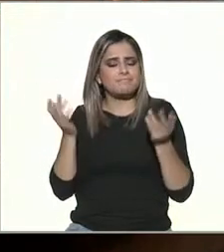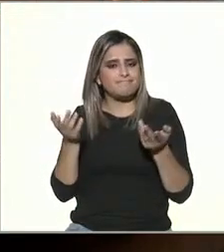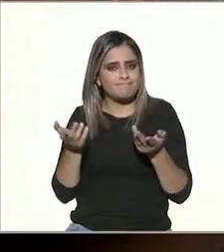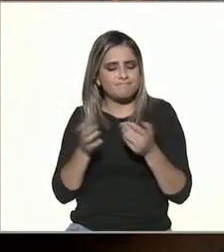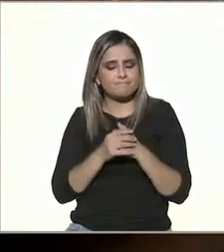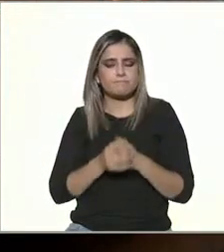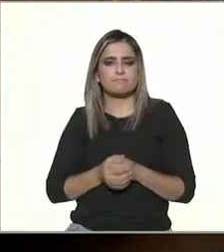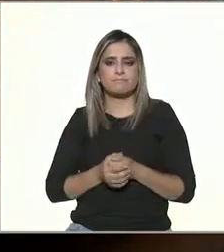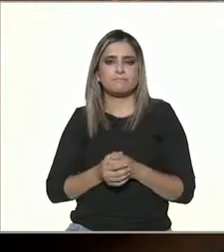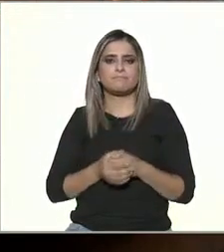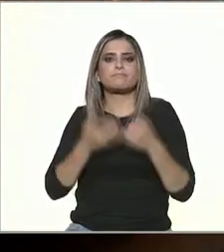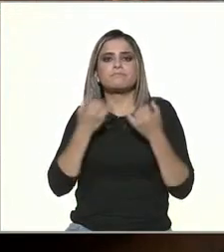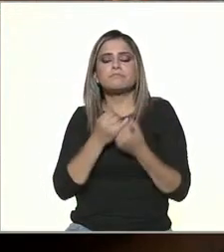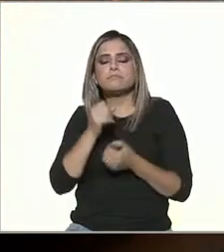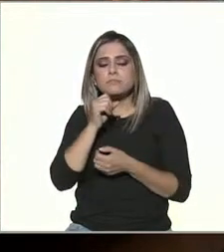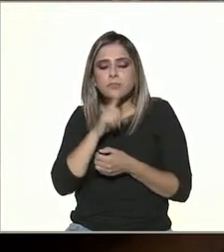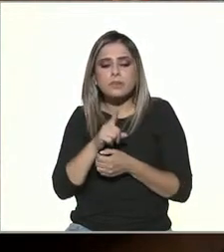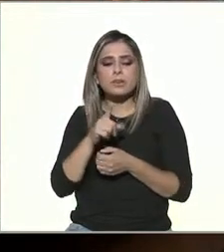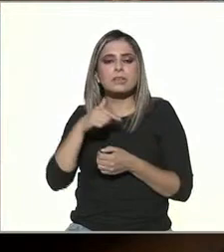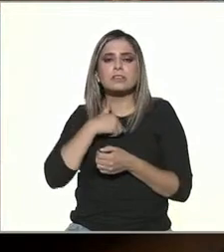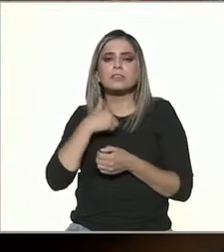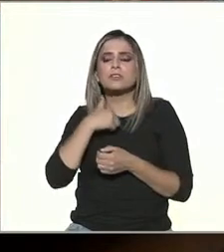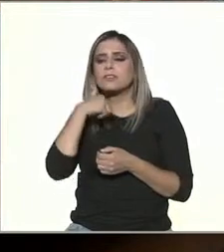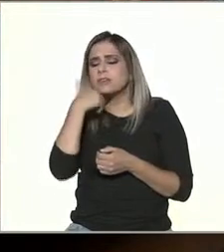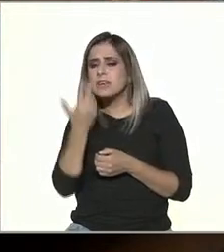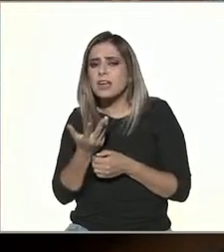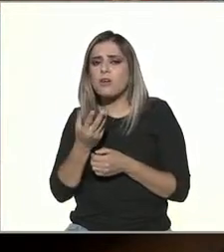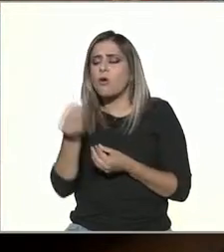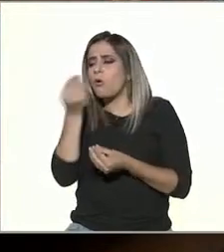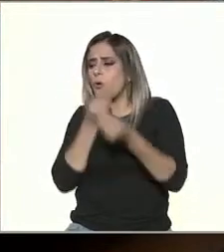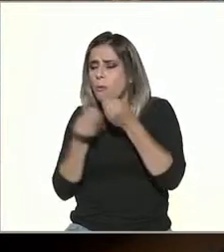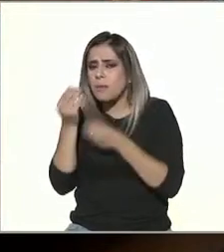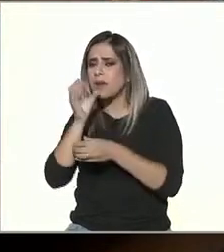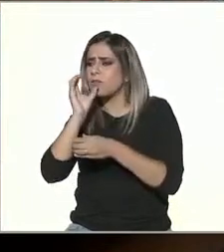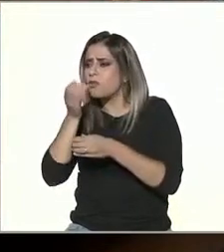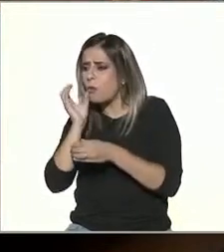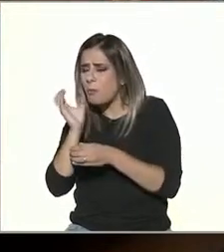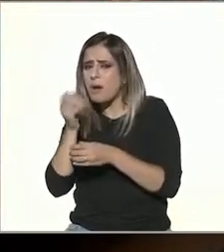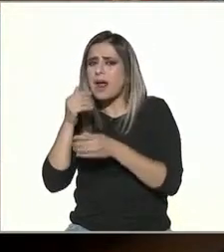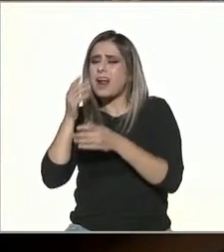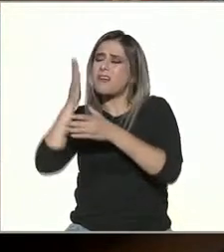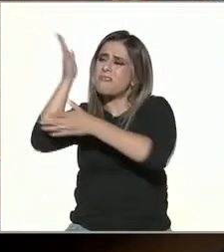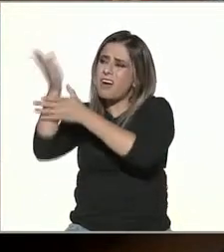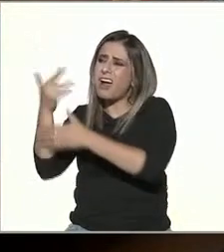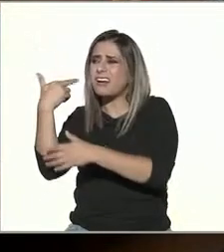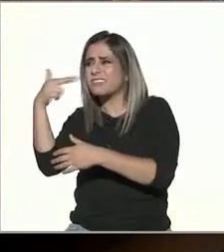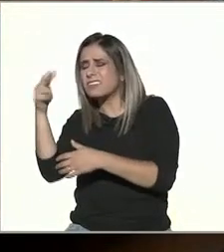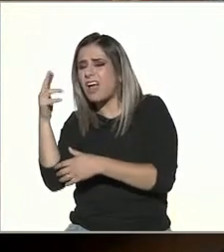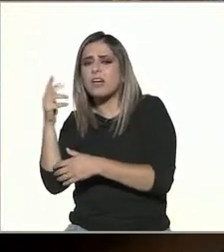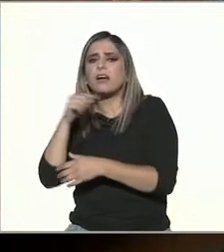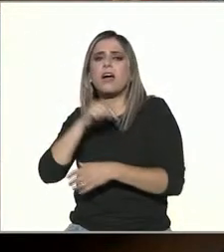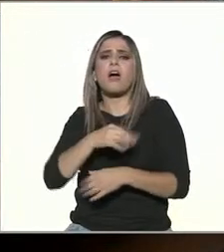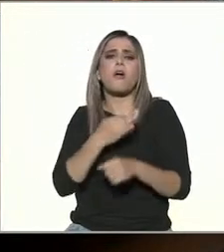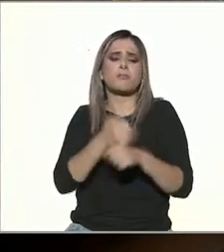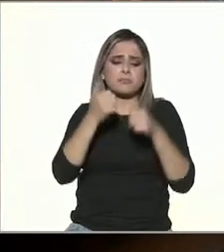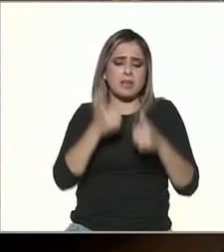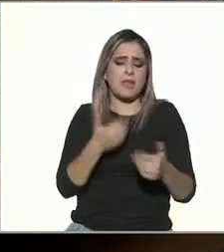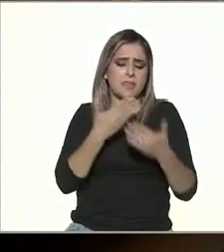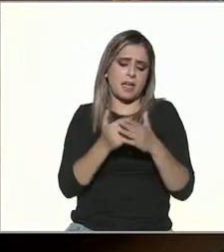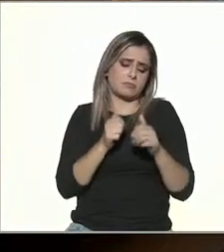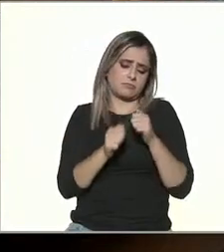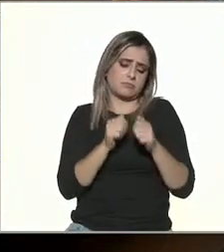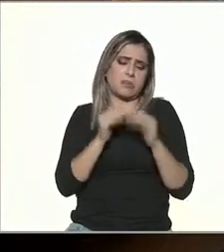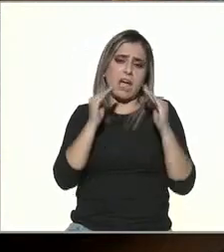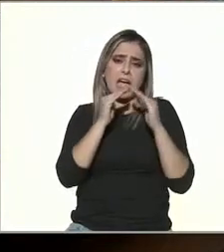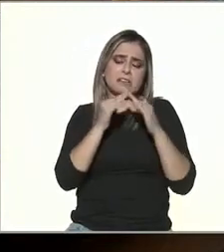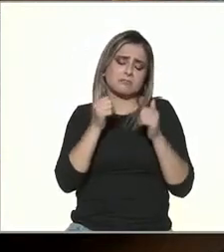degustar nuestra bebida nuestro alimento favorito y ahora con también un simple clic llega hasta la puerta de nuestra casa entonces todos esos elementos pues han